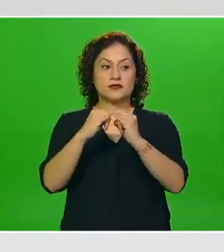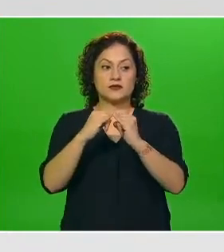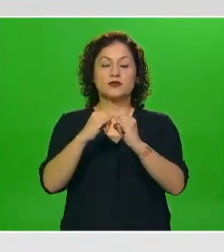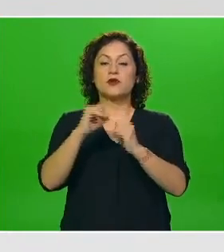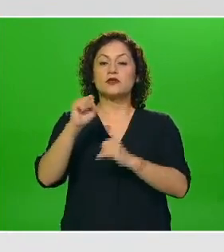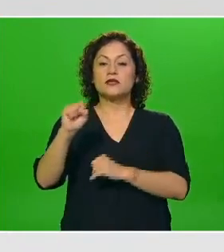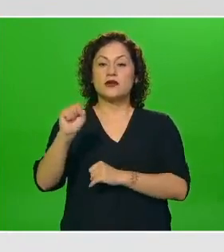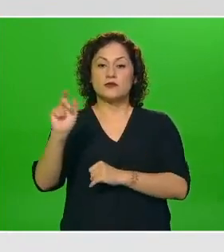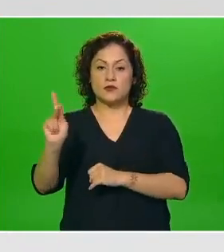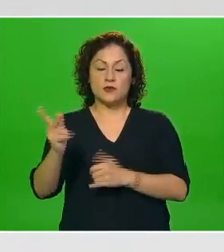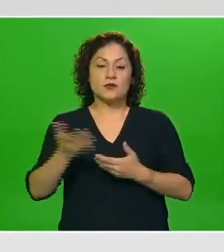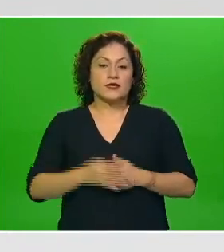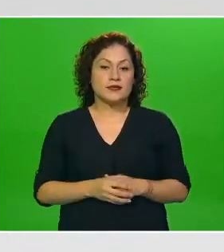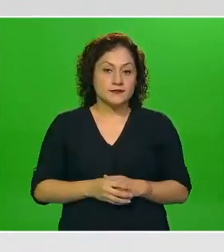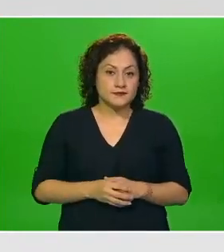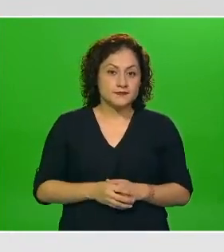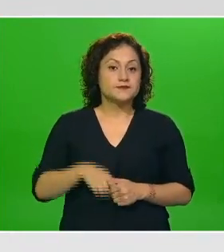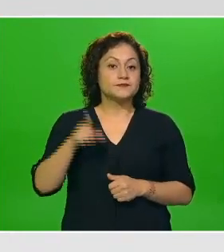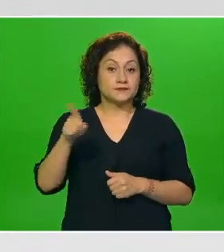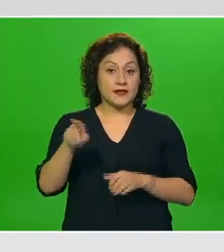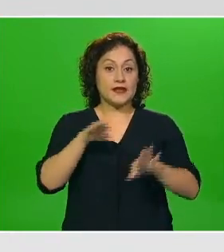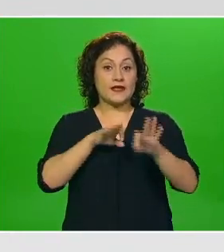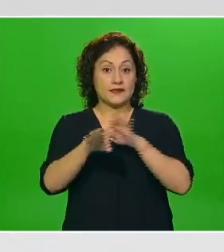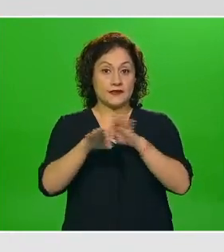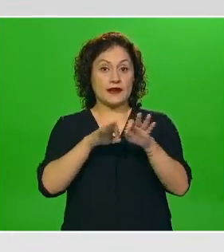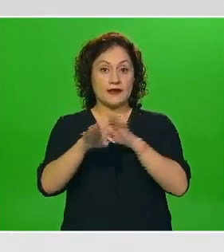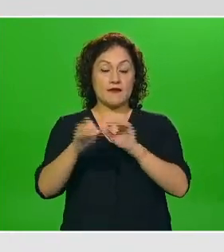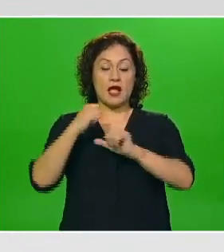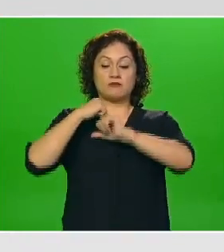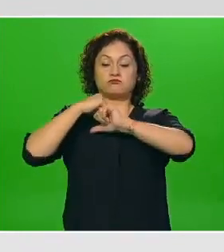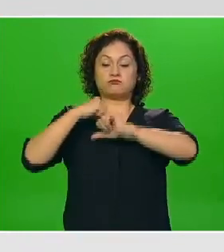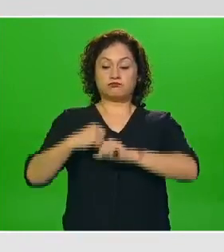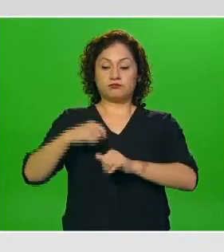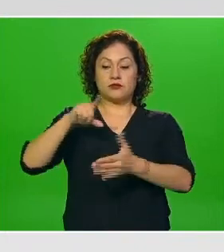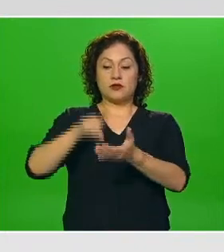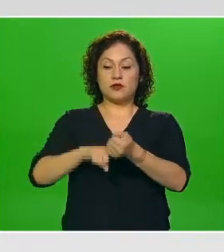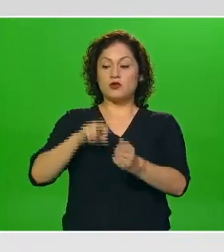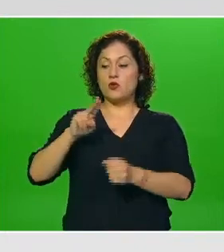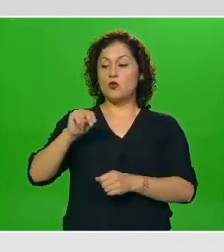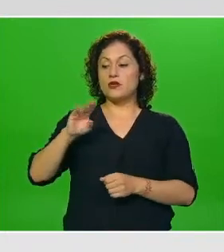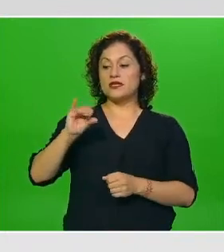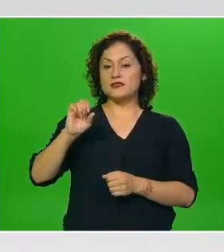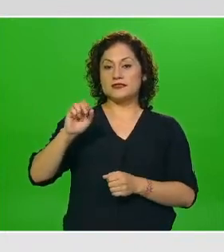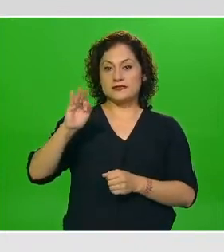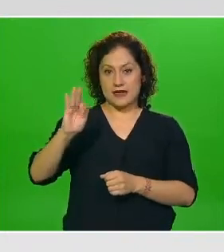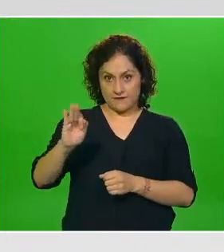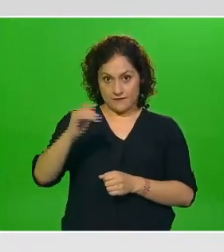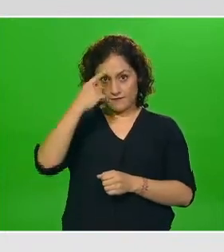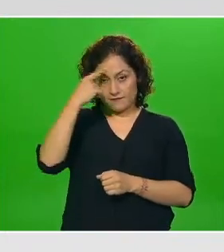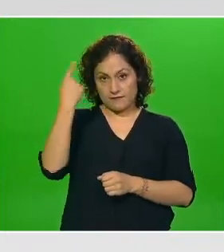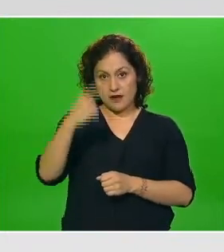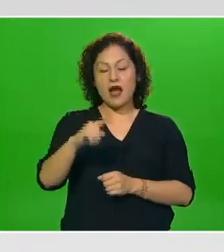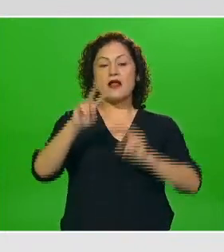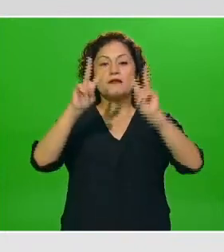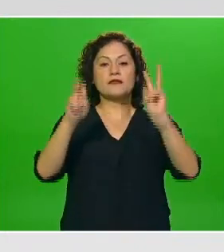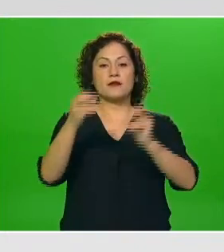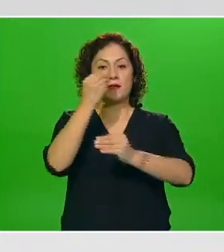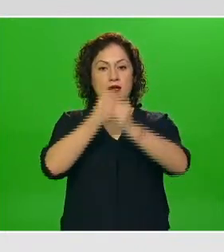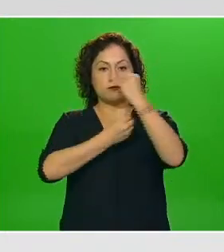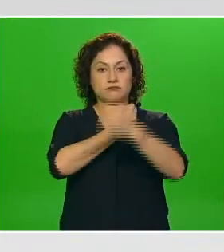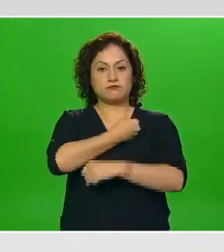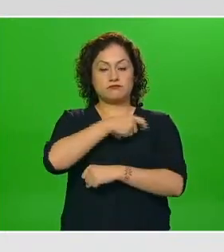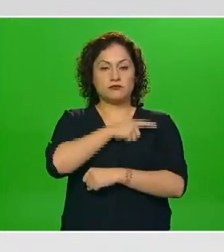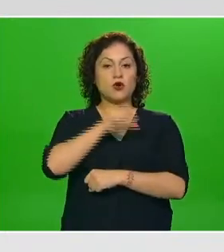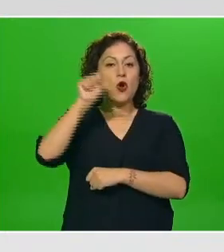pública actualmente ella se desempeña como oficial de nutrición en UNICEF y el día de hoy nos va a abordar un tema que es